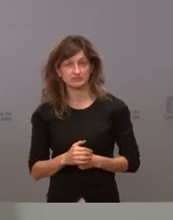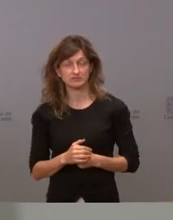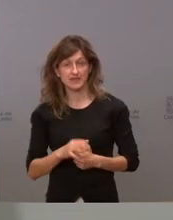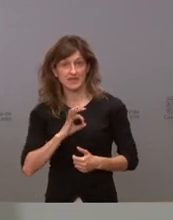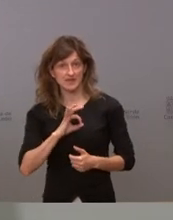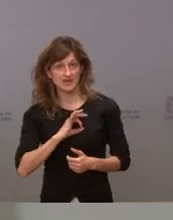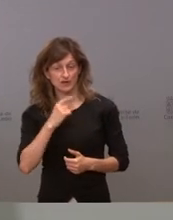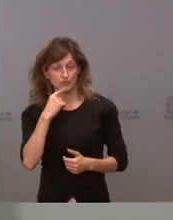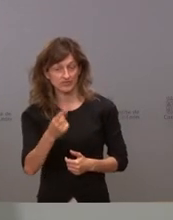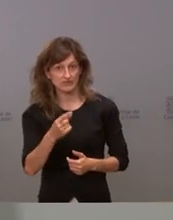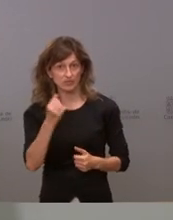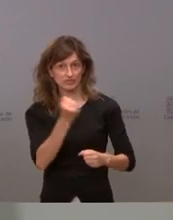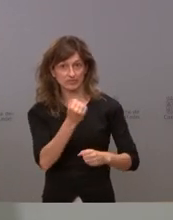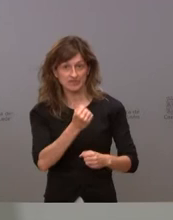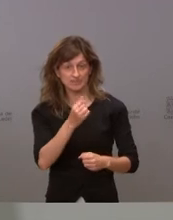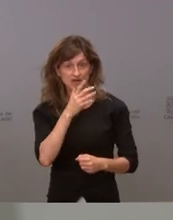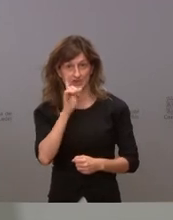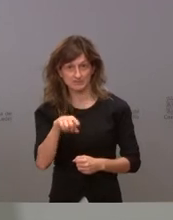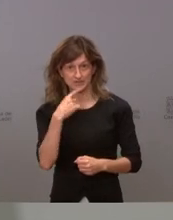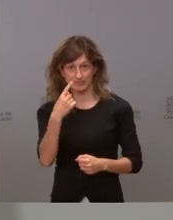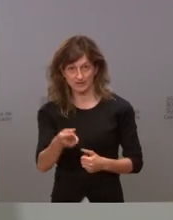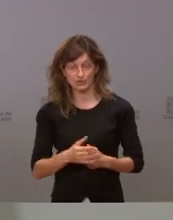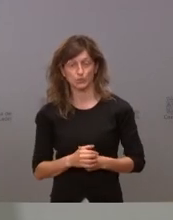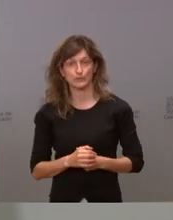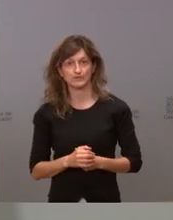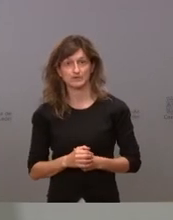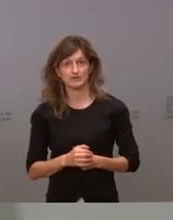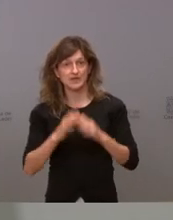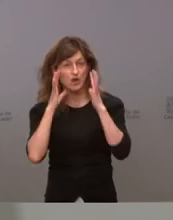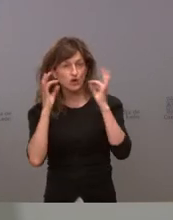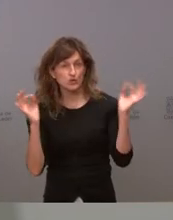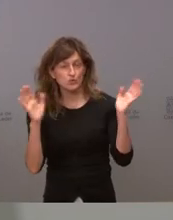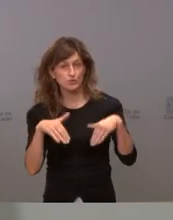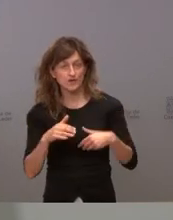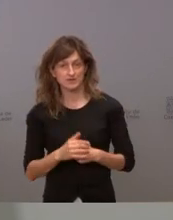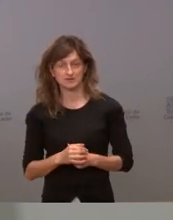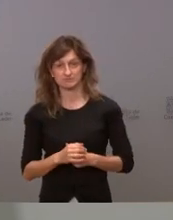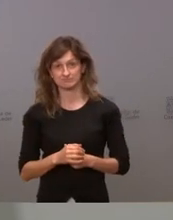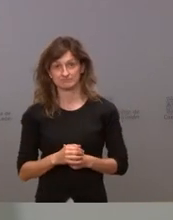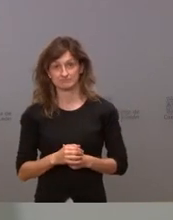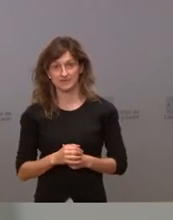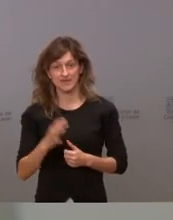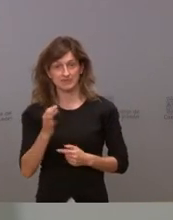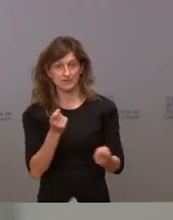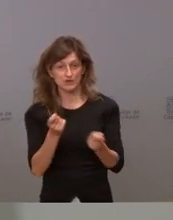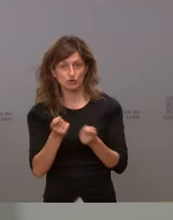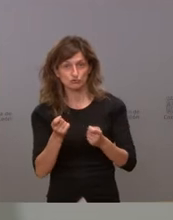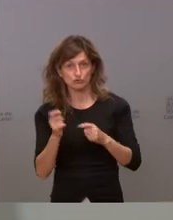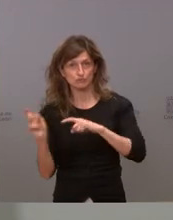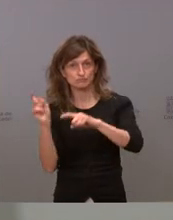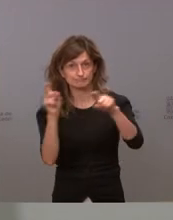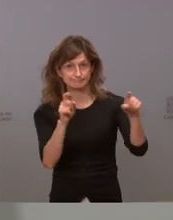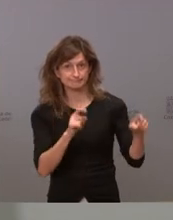enero lo dijimos en diciembre y lo decimos ahora no tiene sentido si no controlas la movilidad